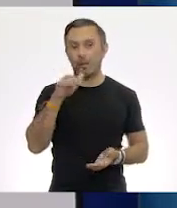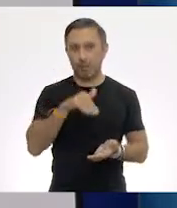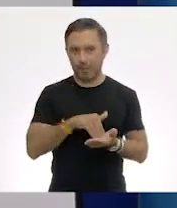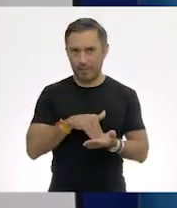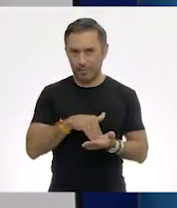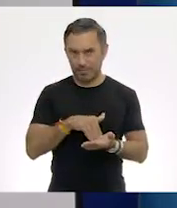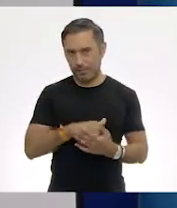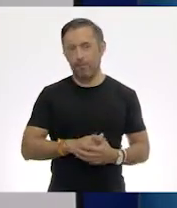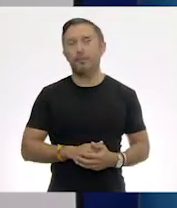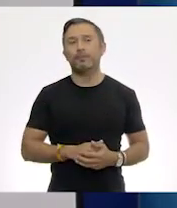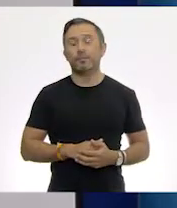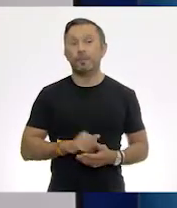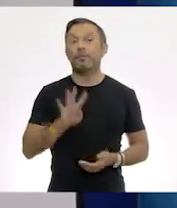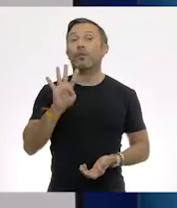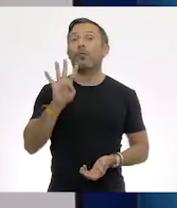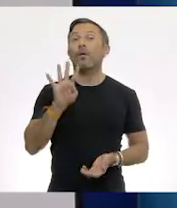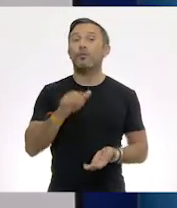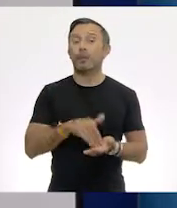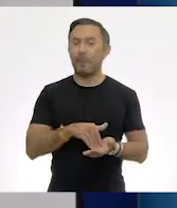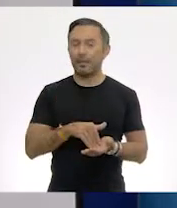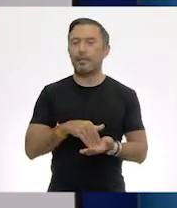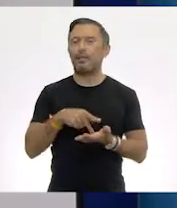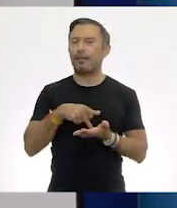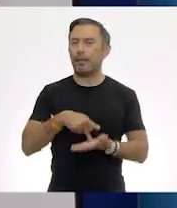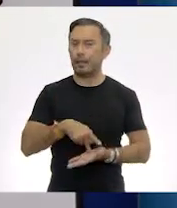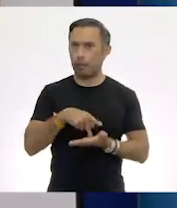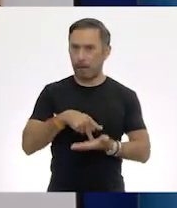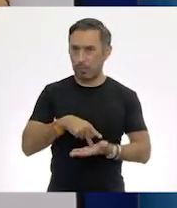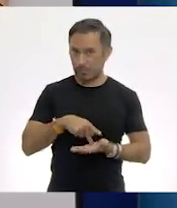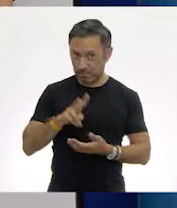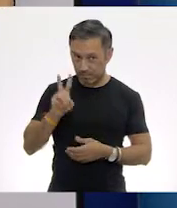4 mil kilogramos, ¿verdad? Sí.